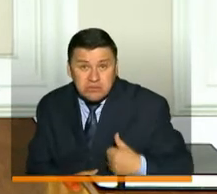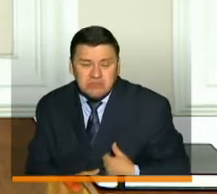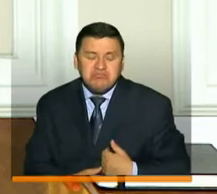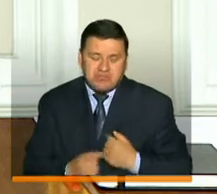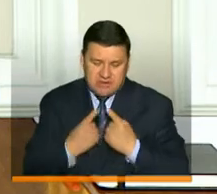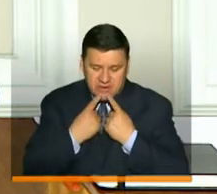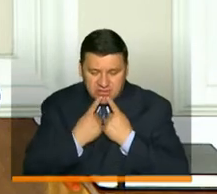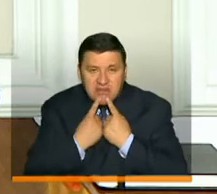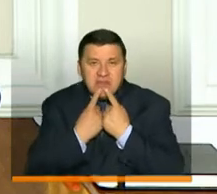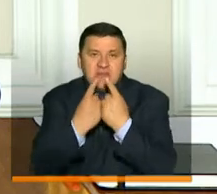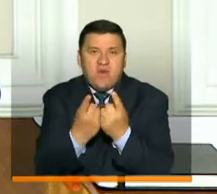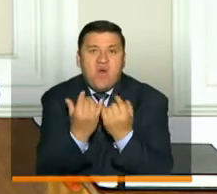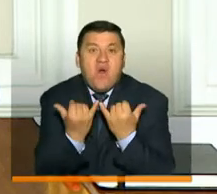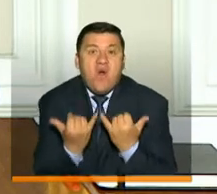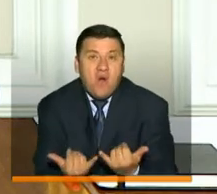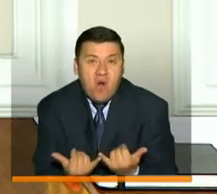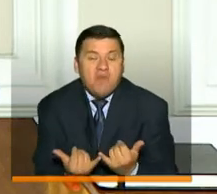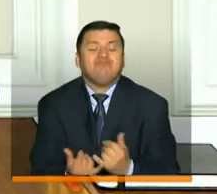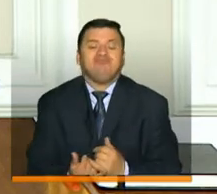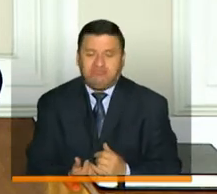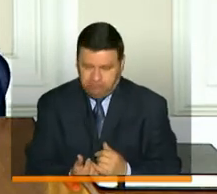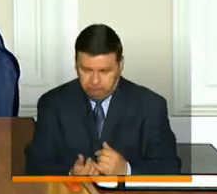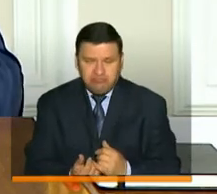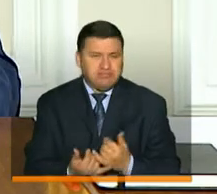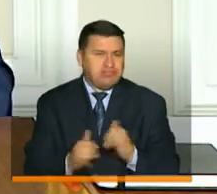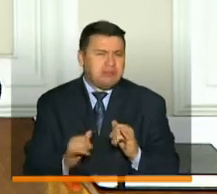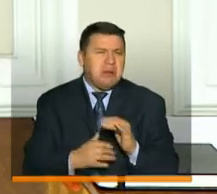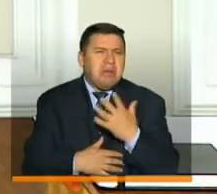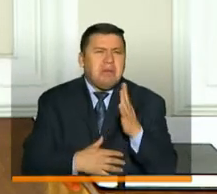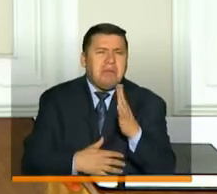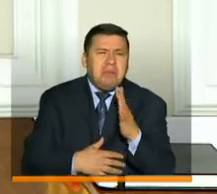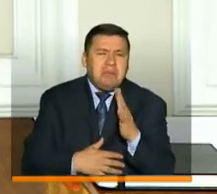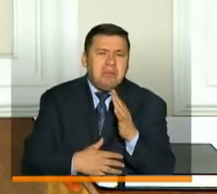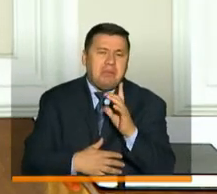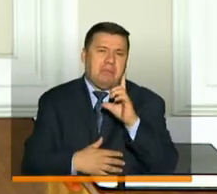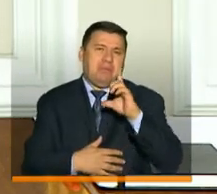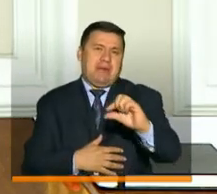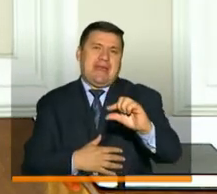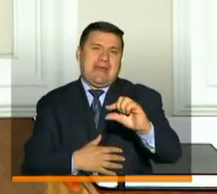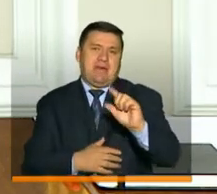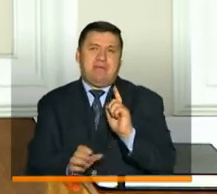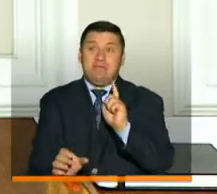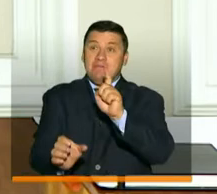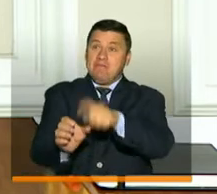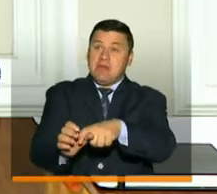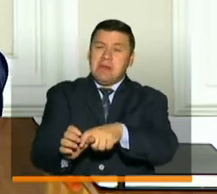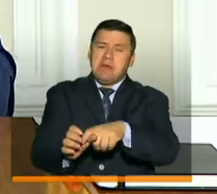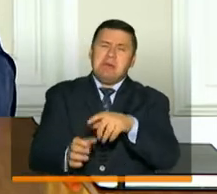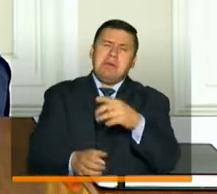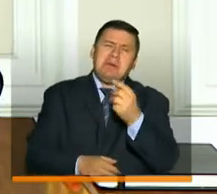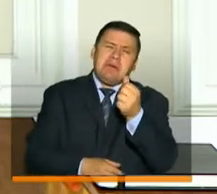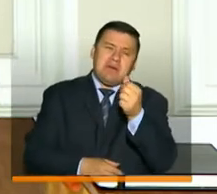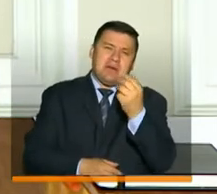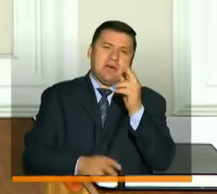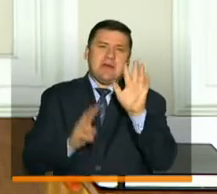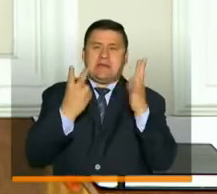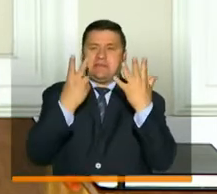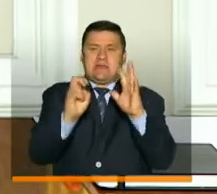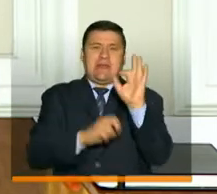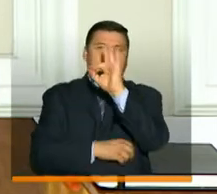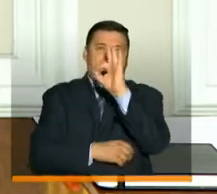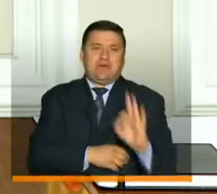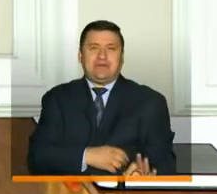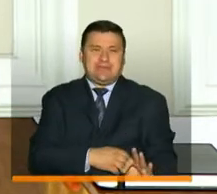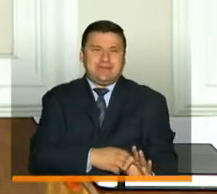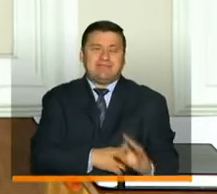decirle que hoy van a estar recibiendo en promedio un descuento sobre su matrícula cercano al 70 por ciento.